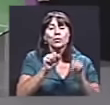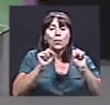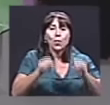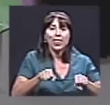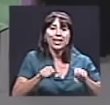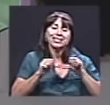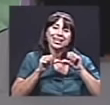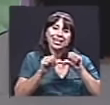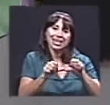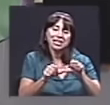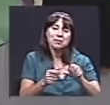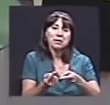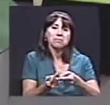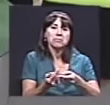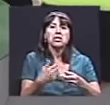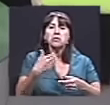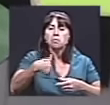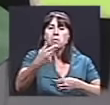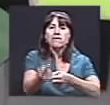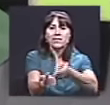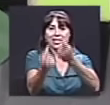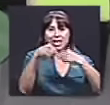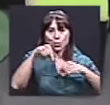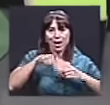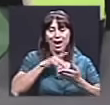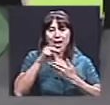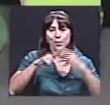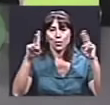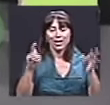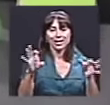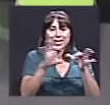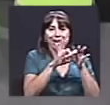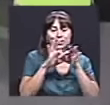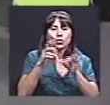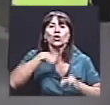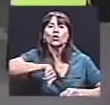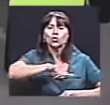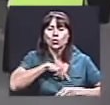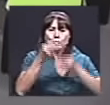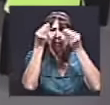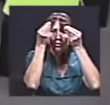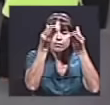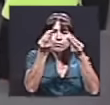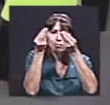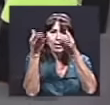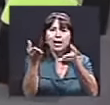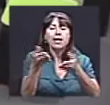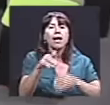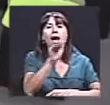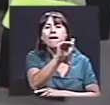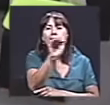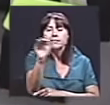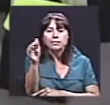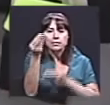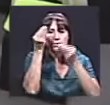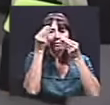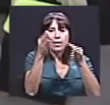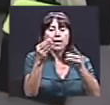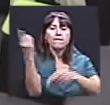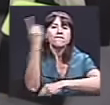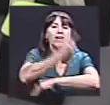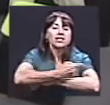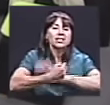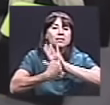también viniendo acá a Nexos, y vamos a estarlos informando y avisando de las fechas y demás, y por supuesto,